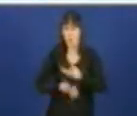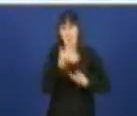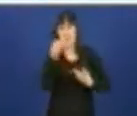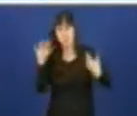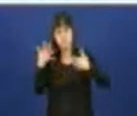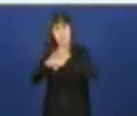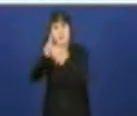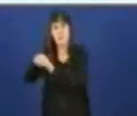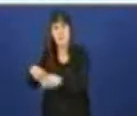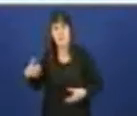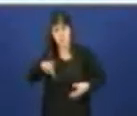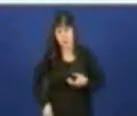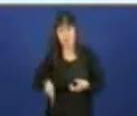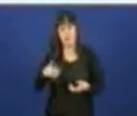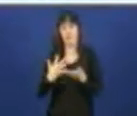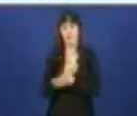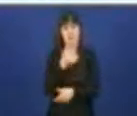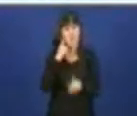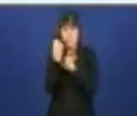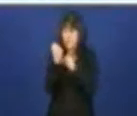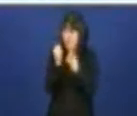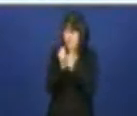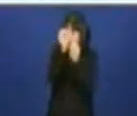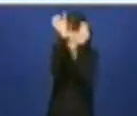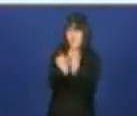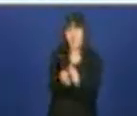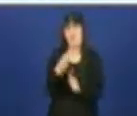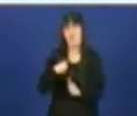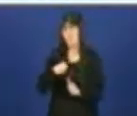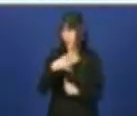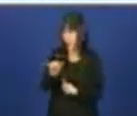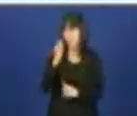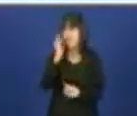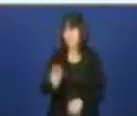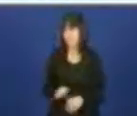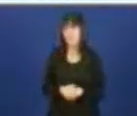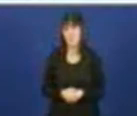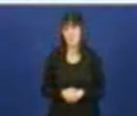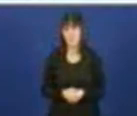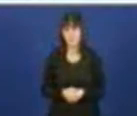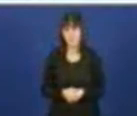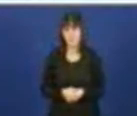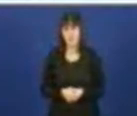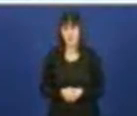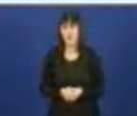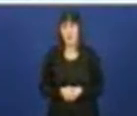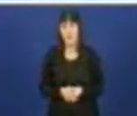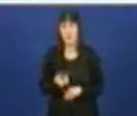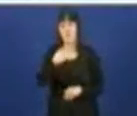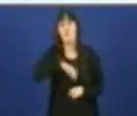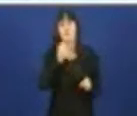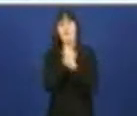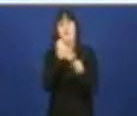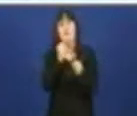profesionales para traballar con eso. E eu digo así si o temos. Evidentemente estamos a traballar ca